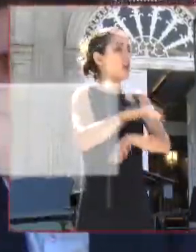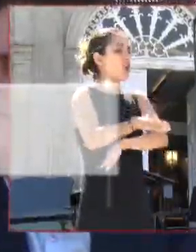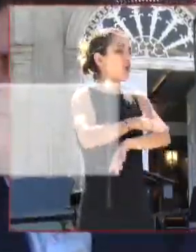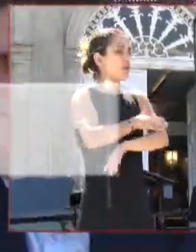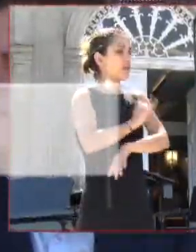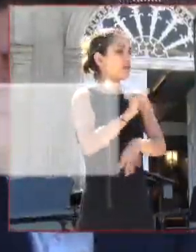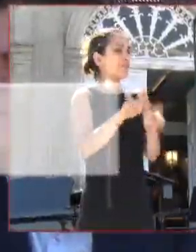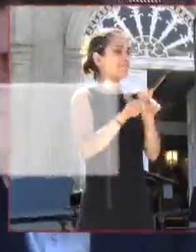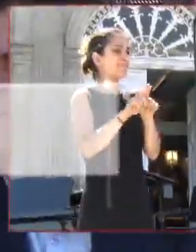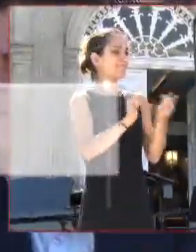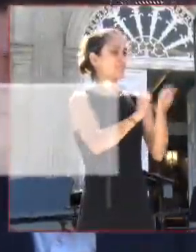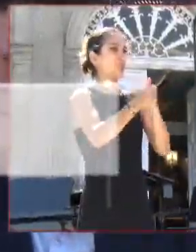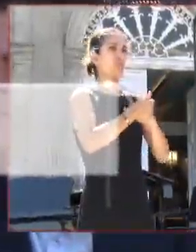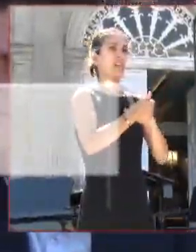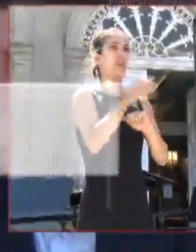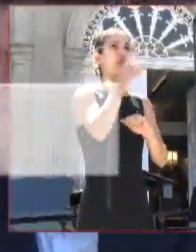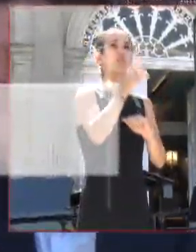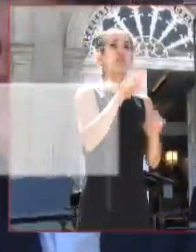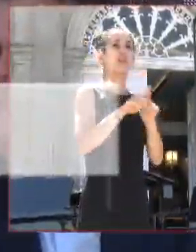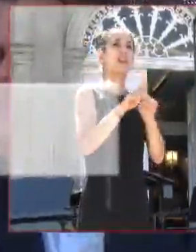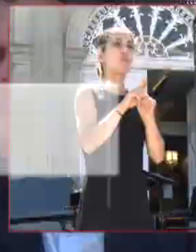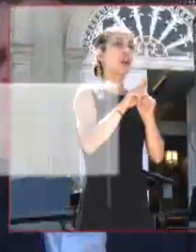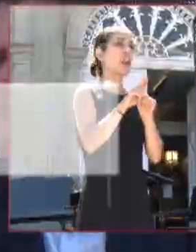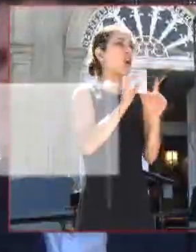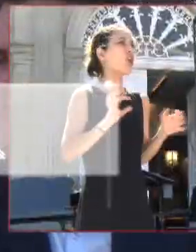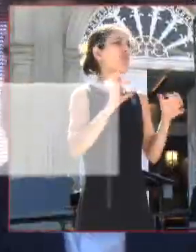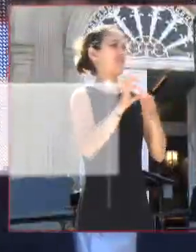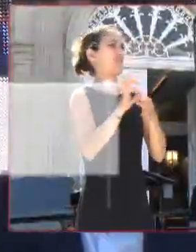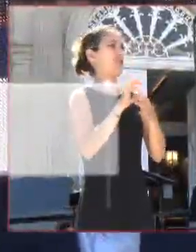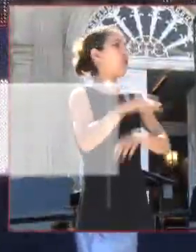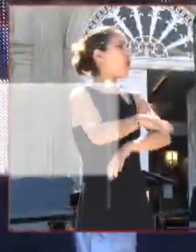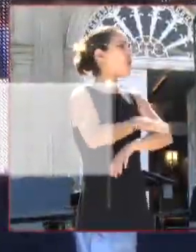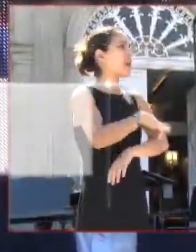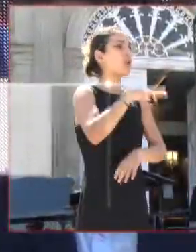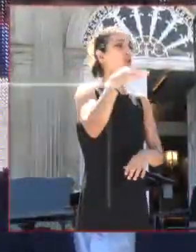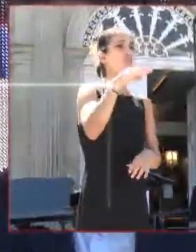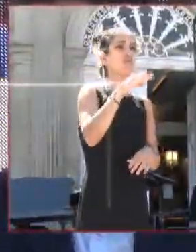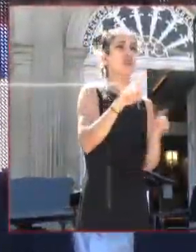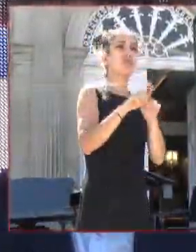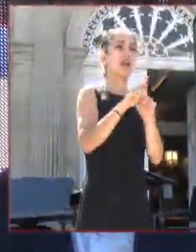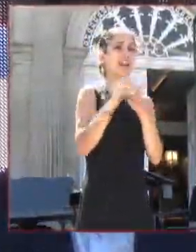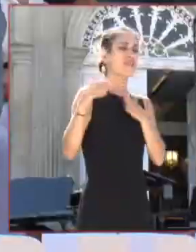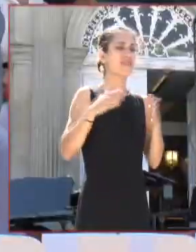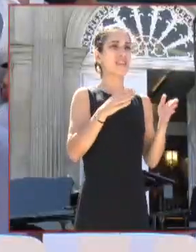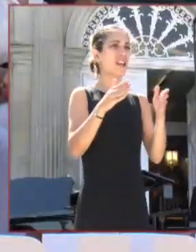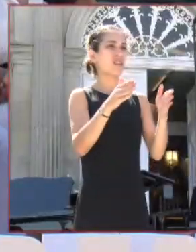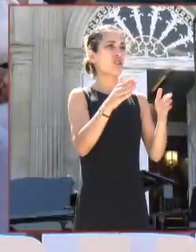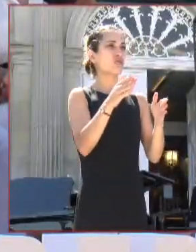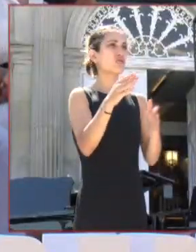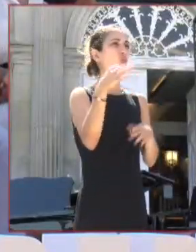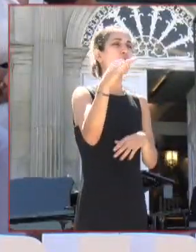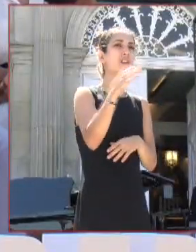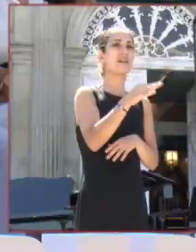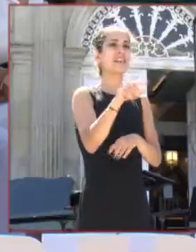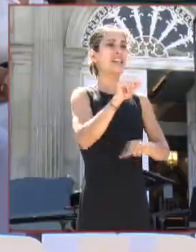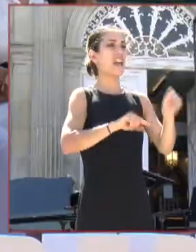de cohesionado, un goberno único, cunhas direccións, unhas decisións moi claras,